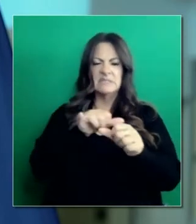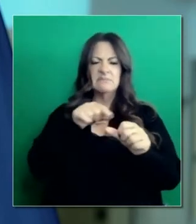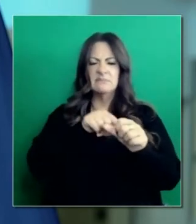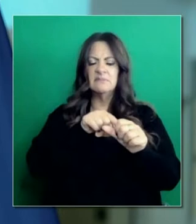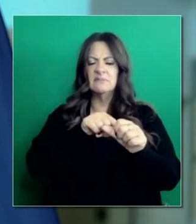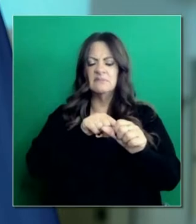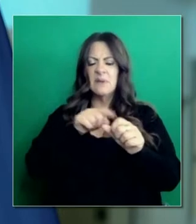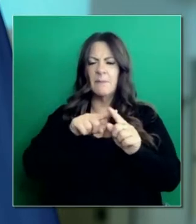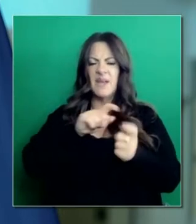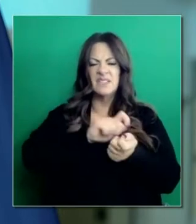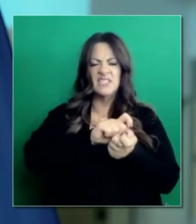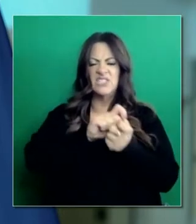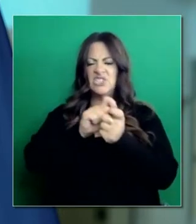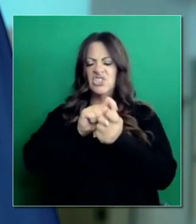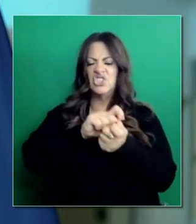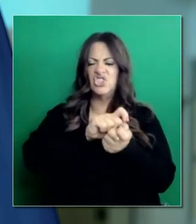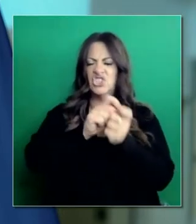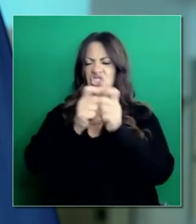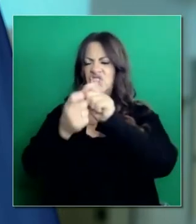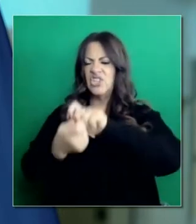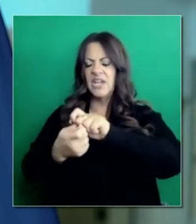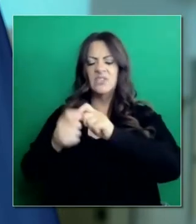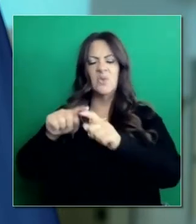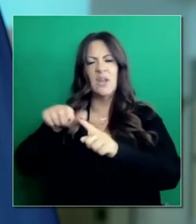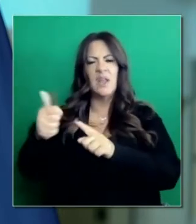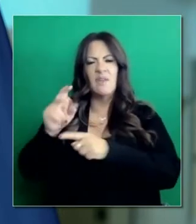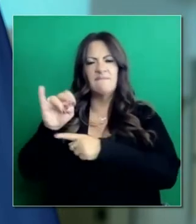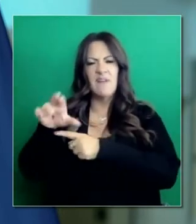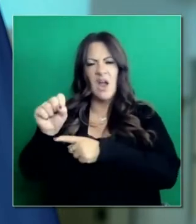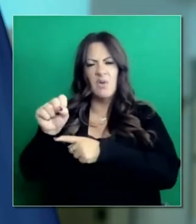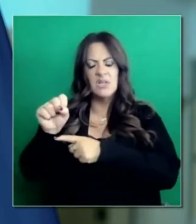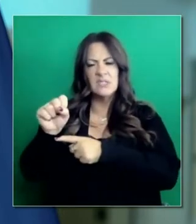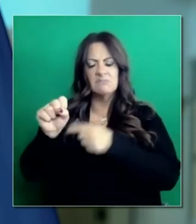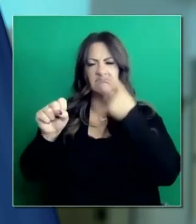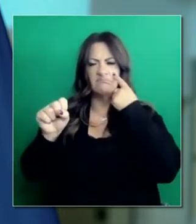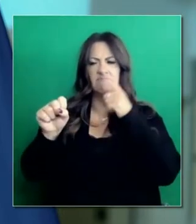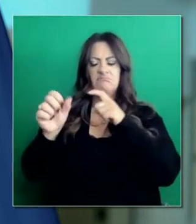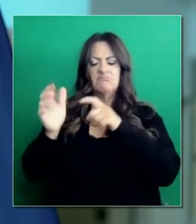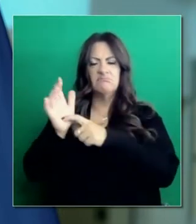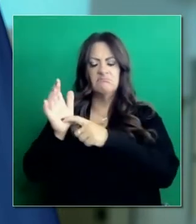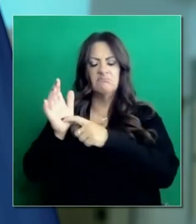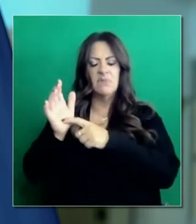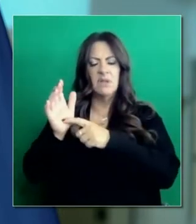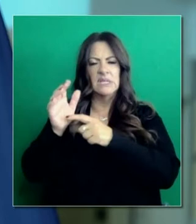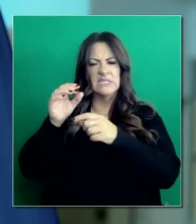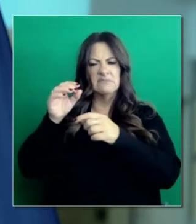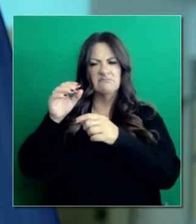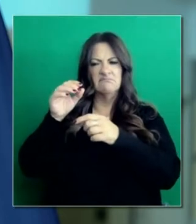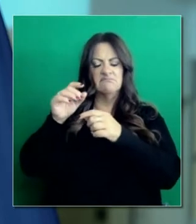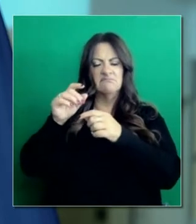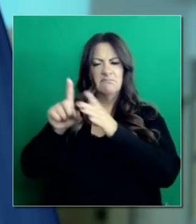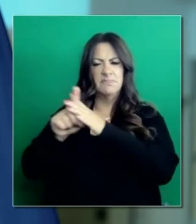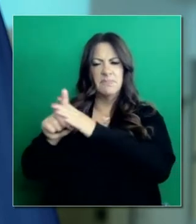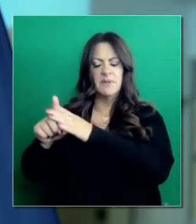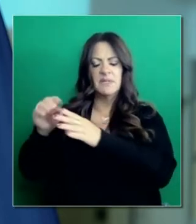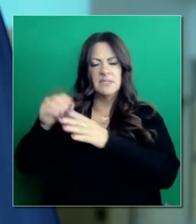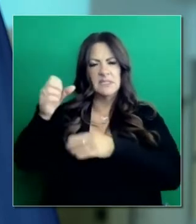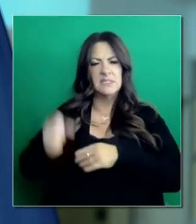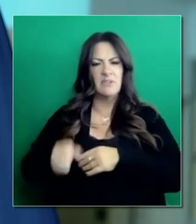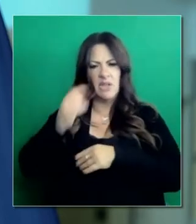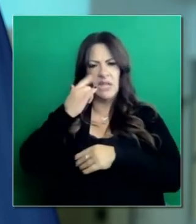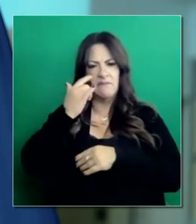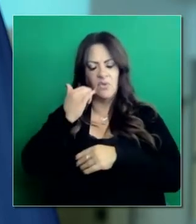esto puede ser el resultado de este aumento tan astronómico en el sur de California. Dicho esto,